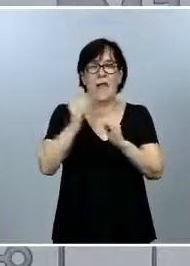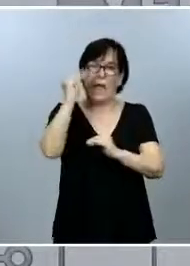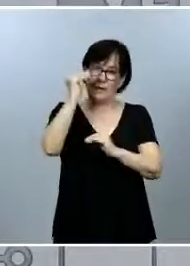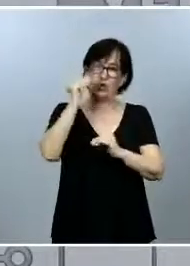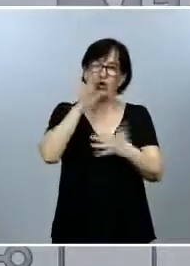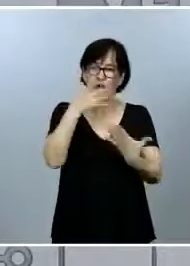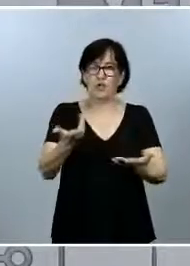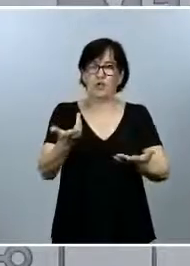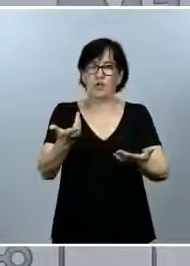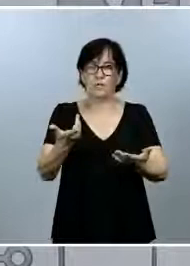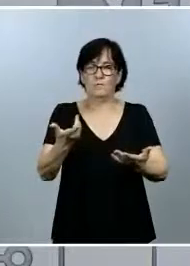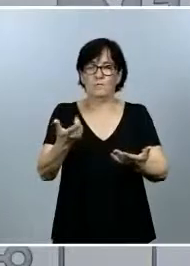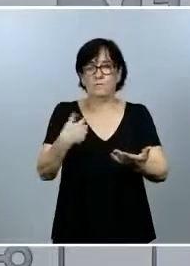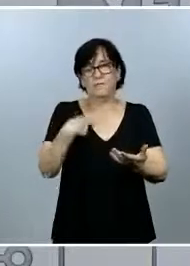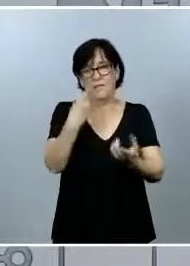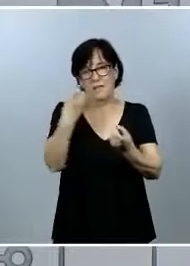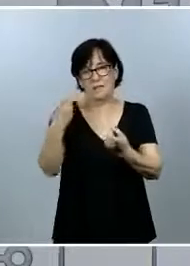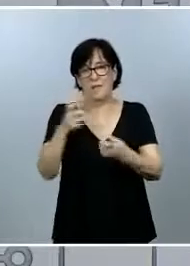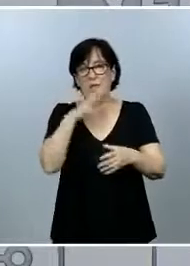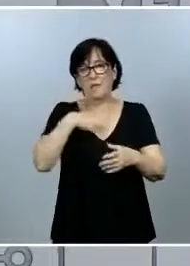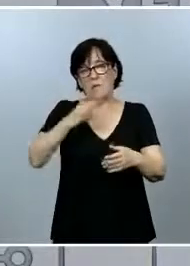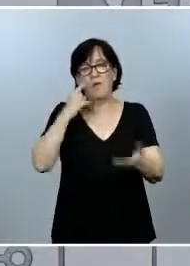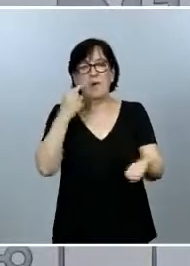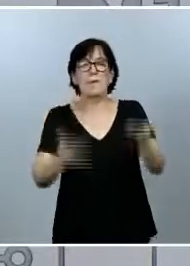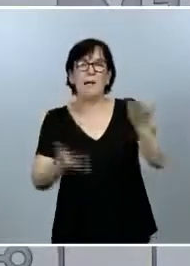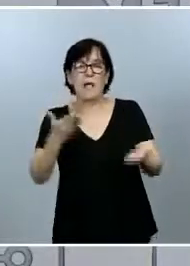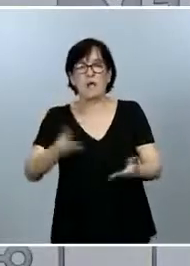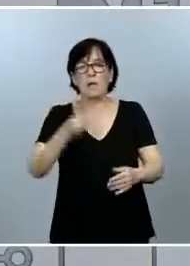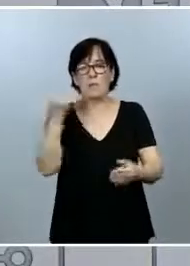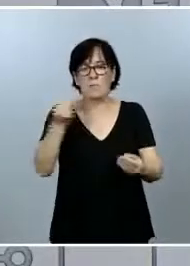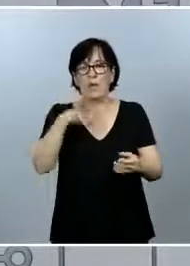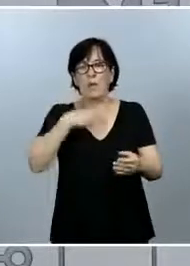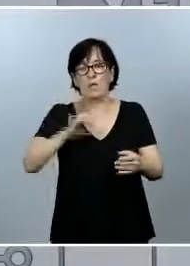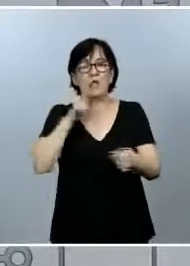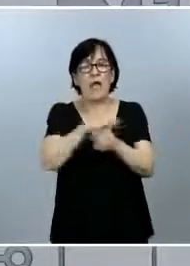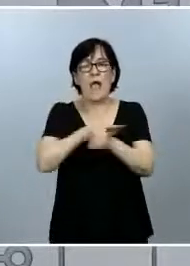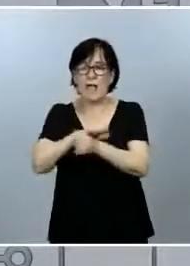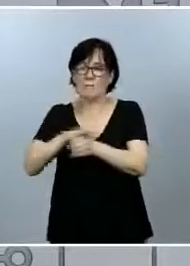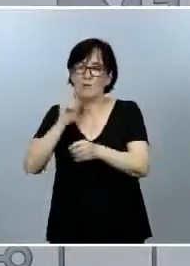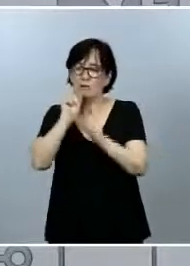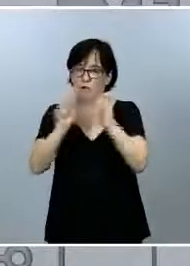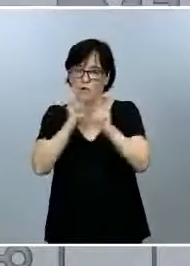necesitaríamos para poder valorar mejor los posibles ámbitos de infección.